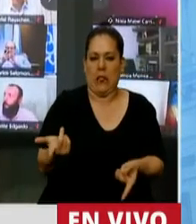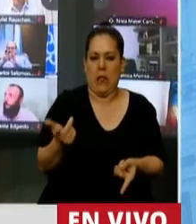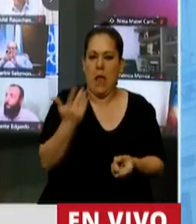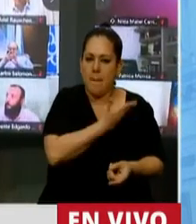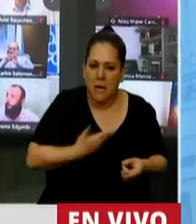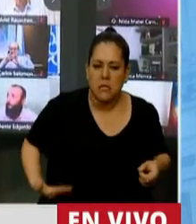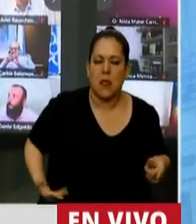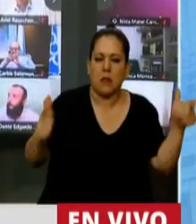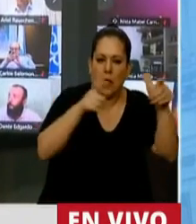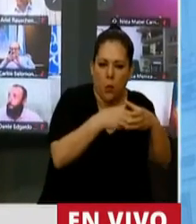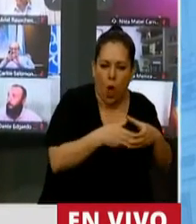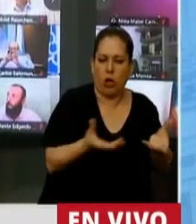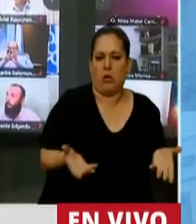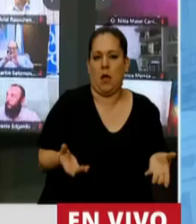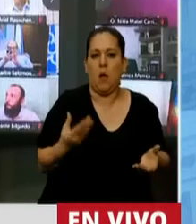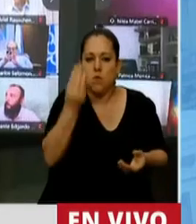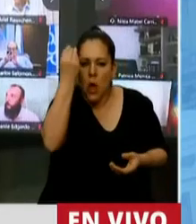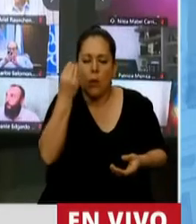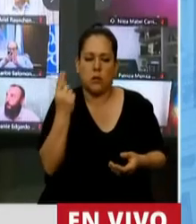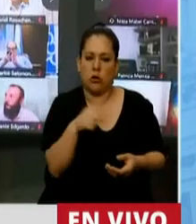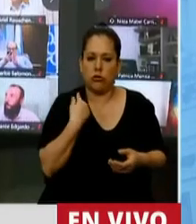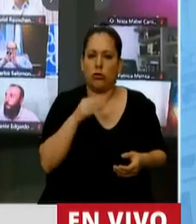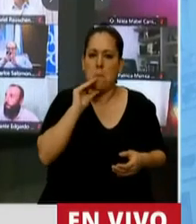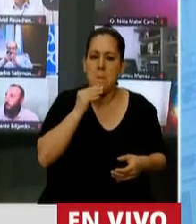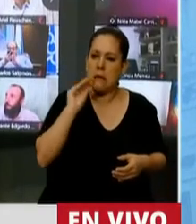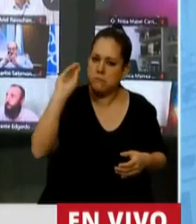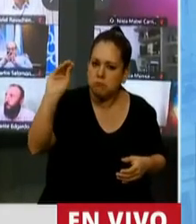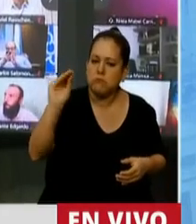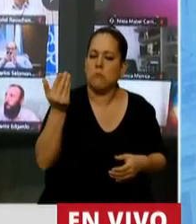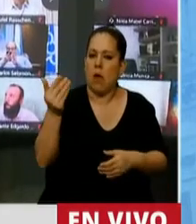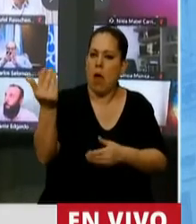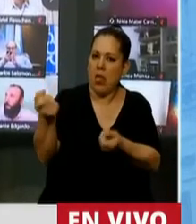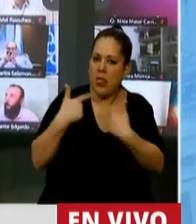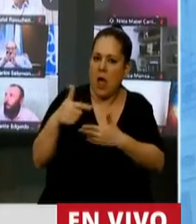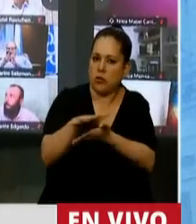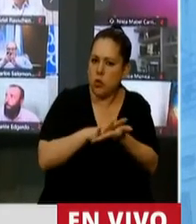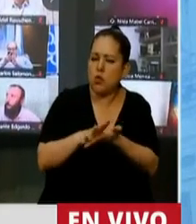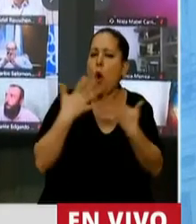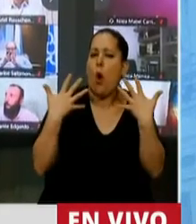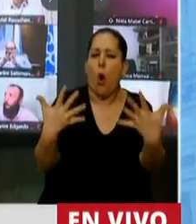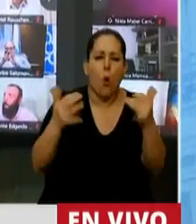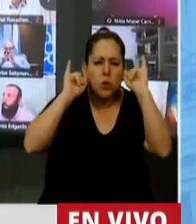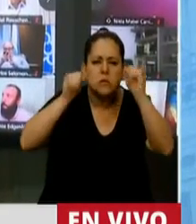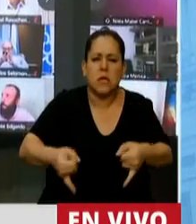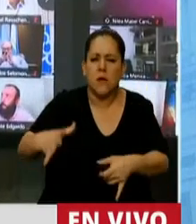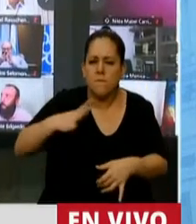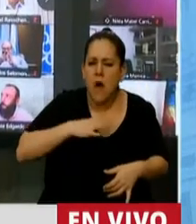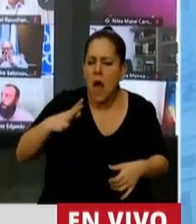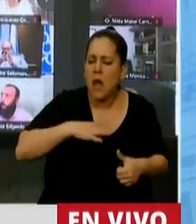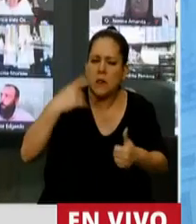bloque, tenemos a usted, que las veces que levantamos la voz en Santa Cruz tenemos la solución. Claro que falta mucho por resolver.